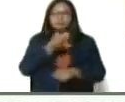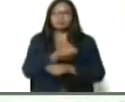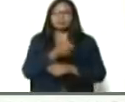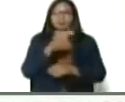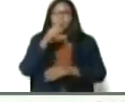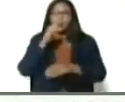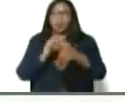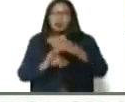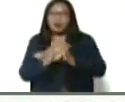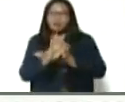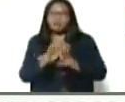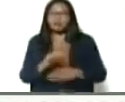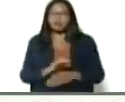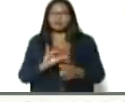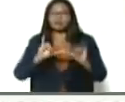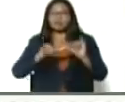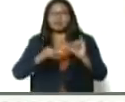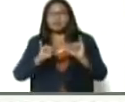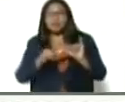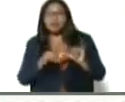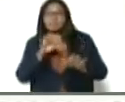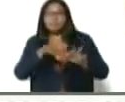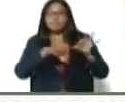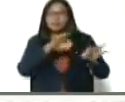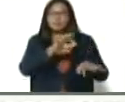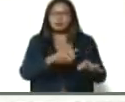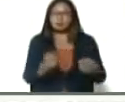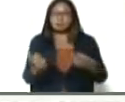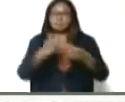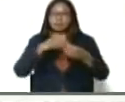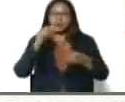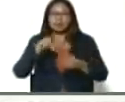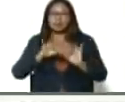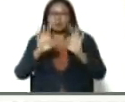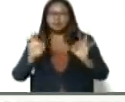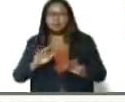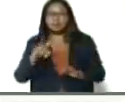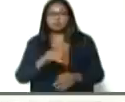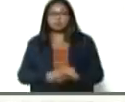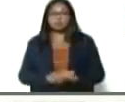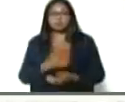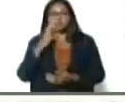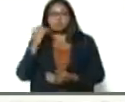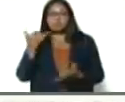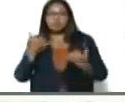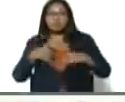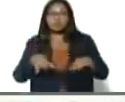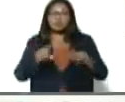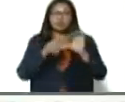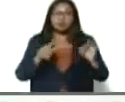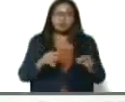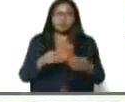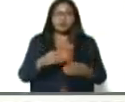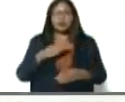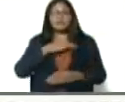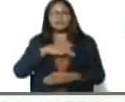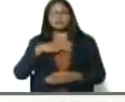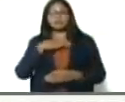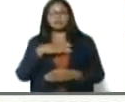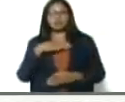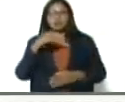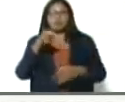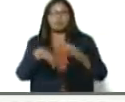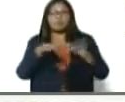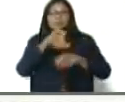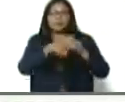promoción de ingenieros agrónomos incorporados aquí y podemos decir que ella es hija de la gran misión agro-venezuela